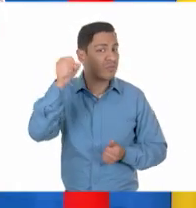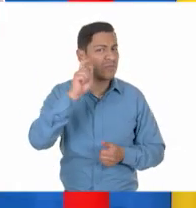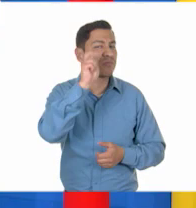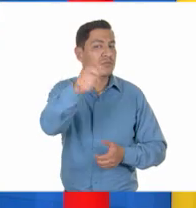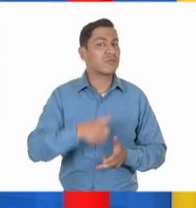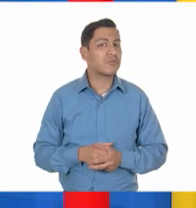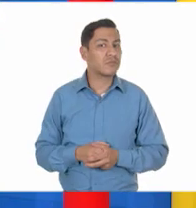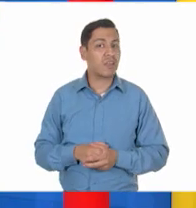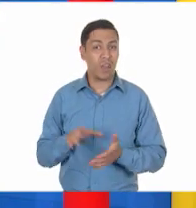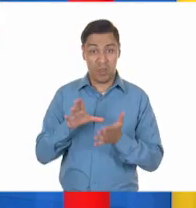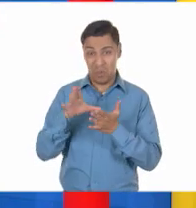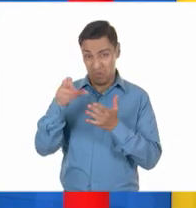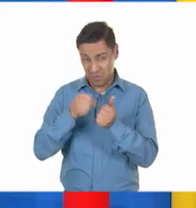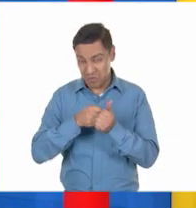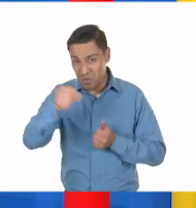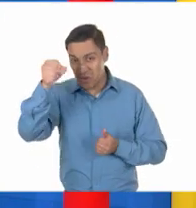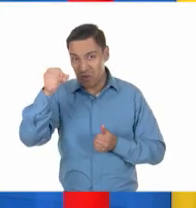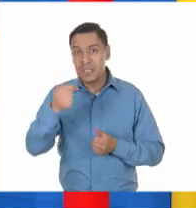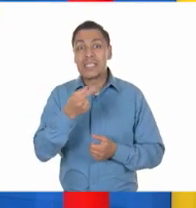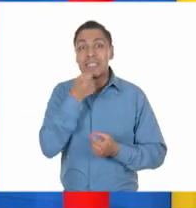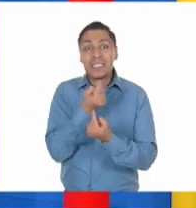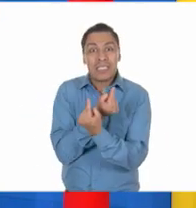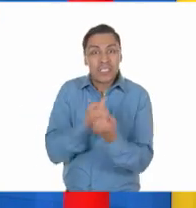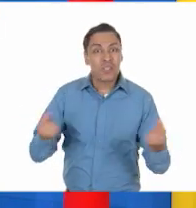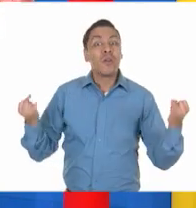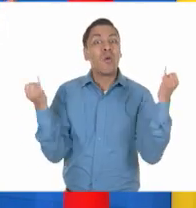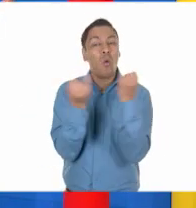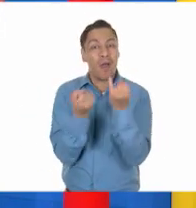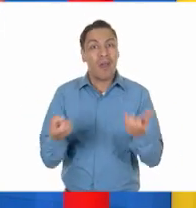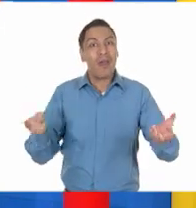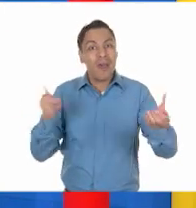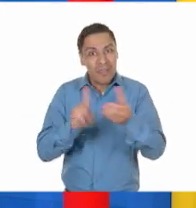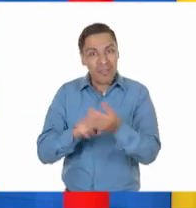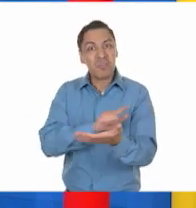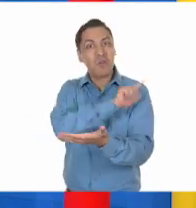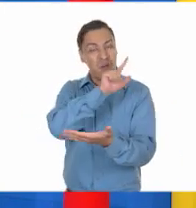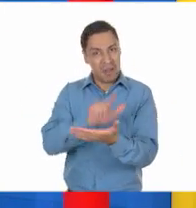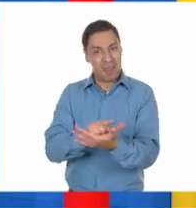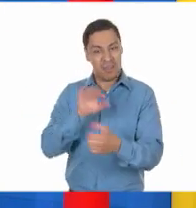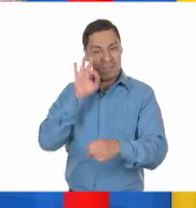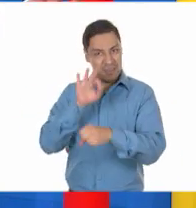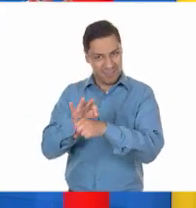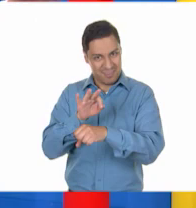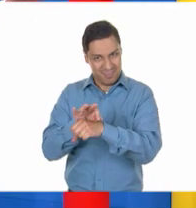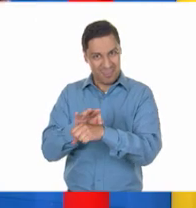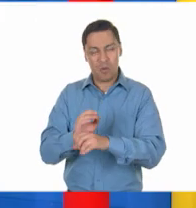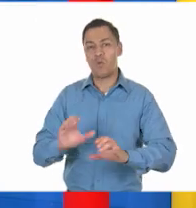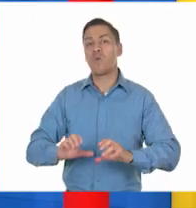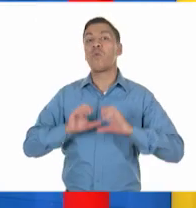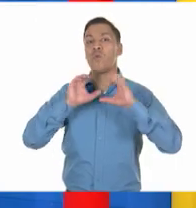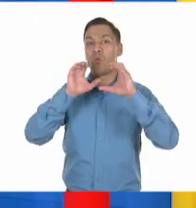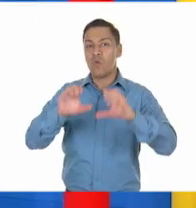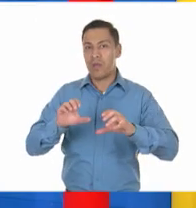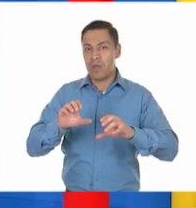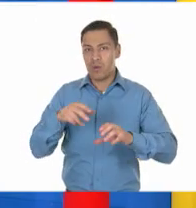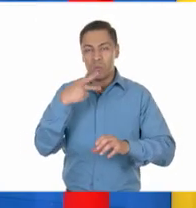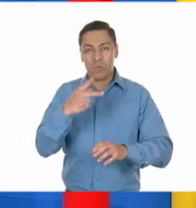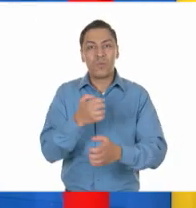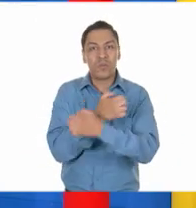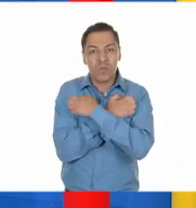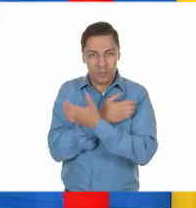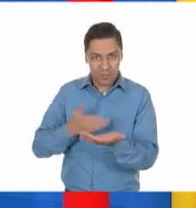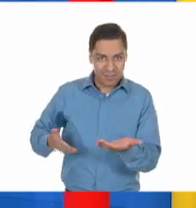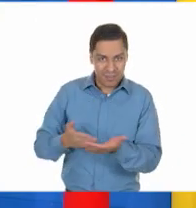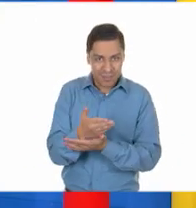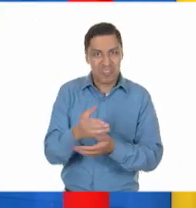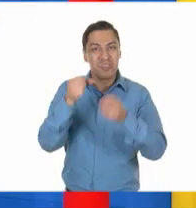Que en esta constitución los niños tuvieron un papel muy importante, porque se buscó cuidarlos garantizando su educación y